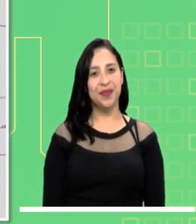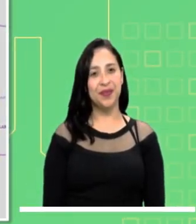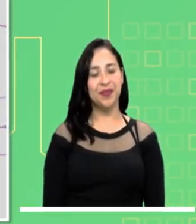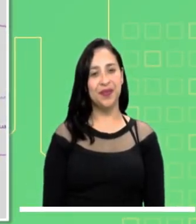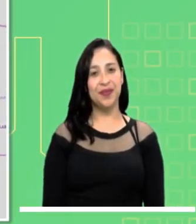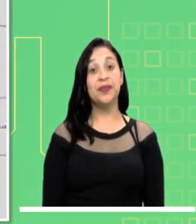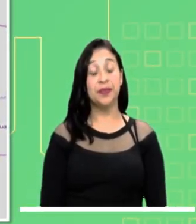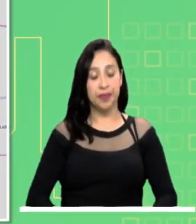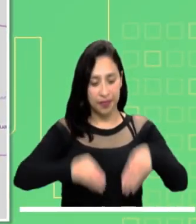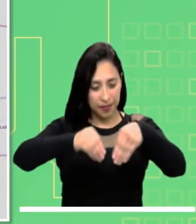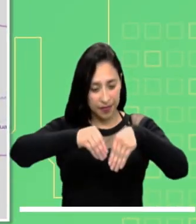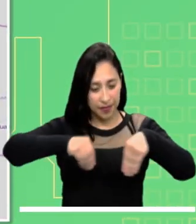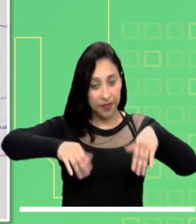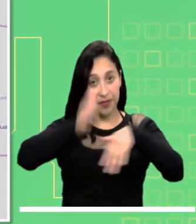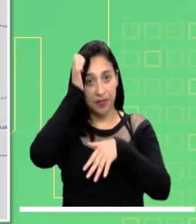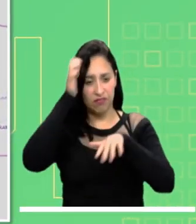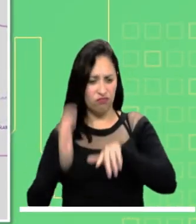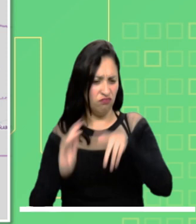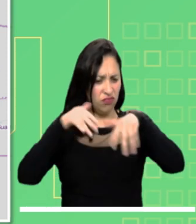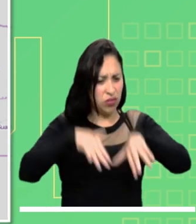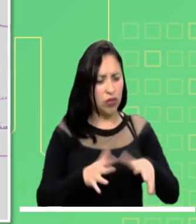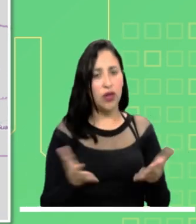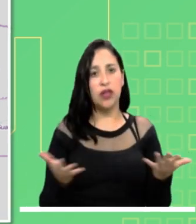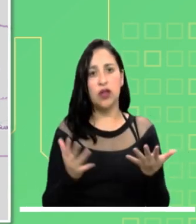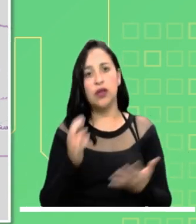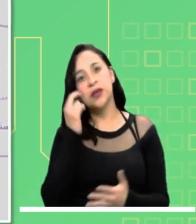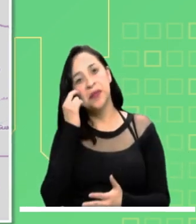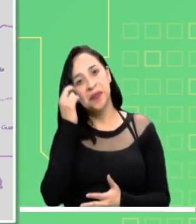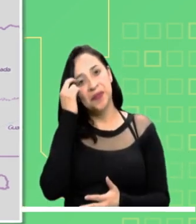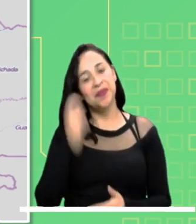Precaución ante deslizamientos de tierra en Chocó.